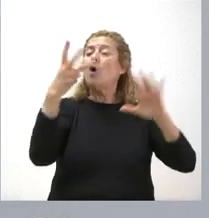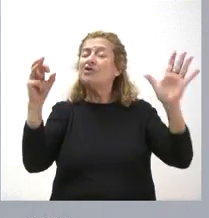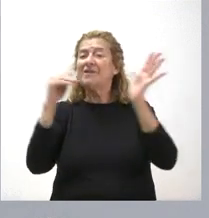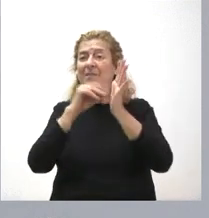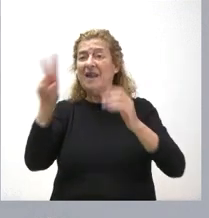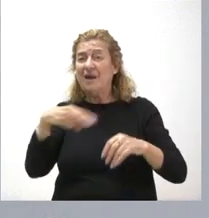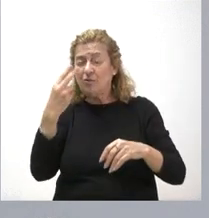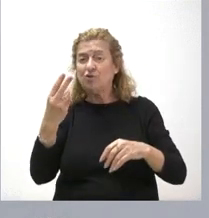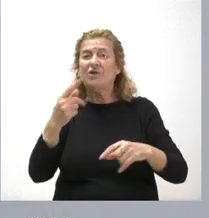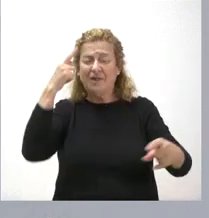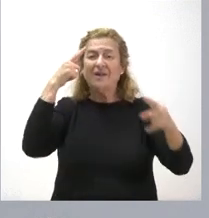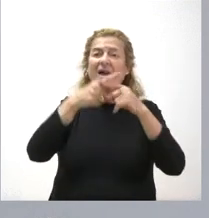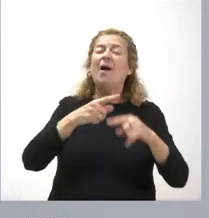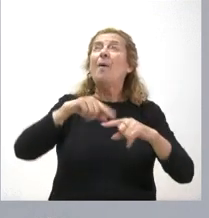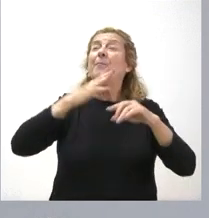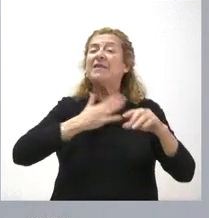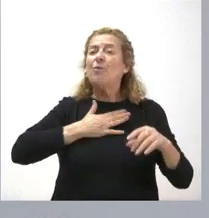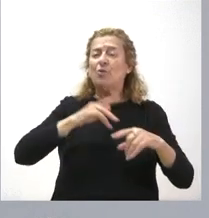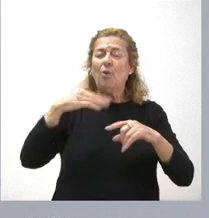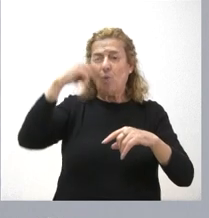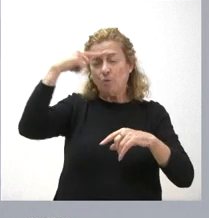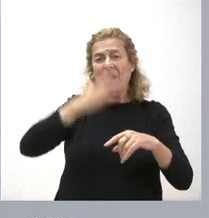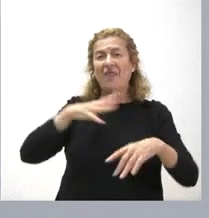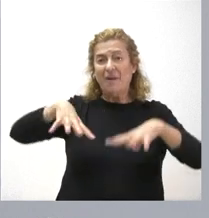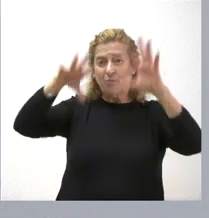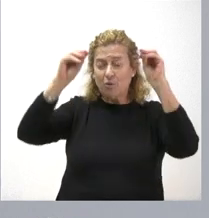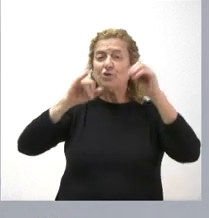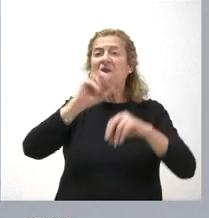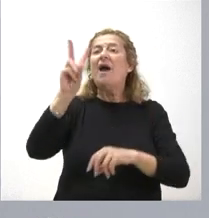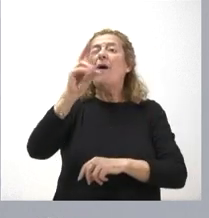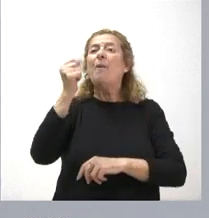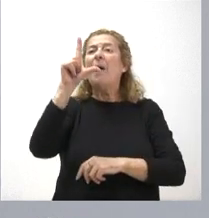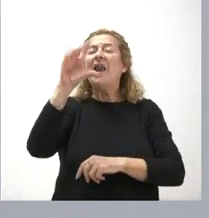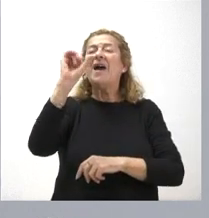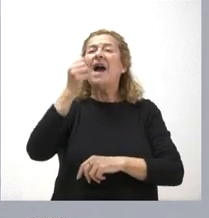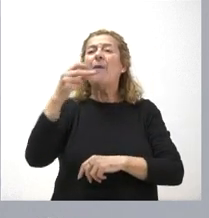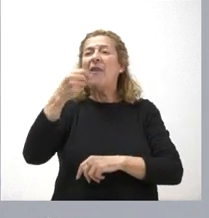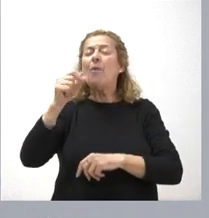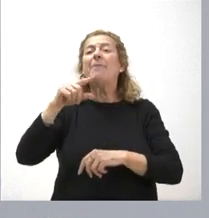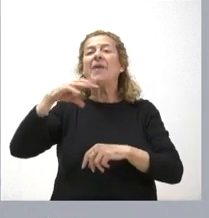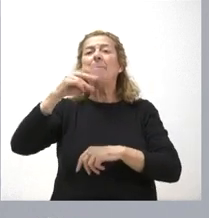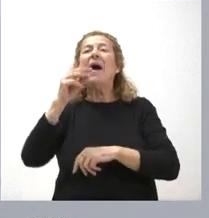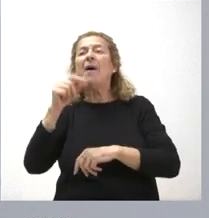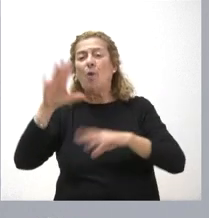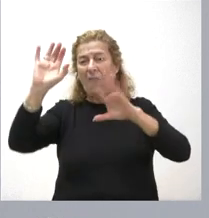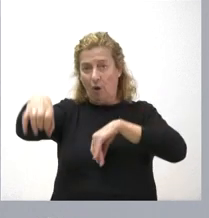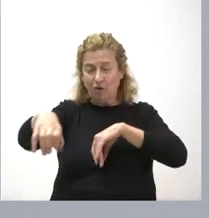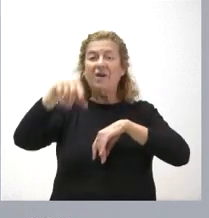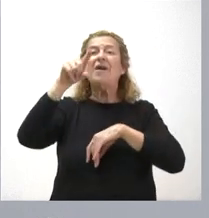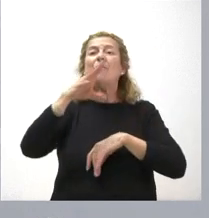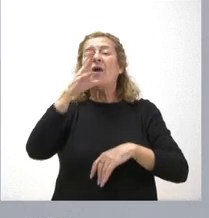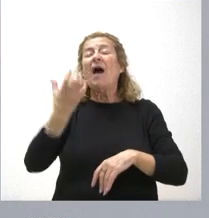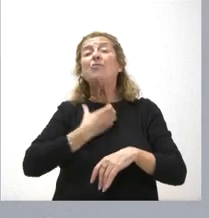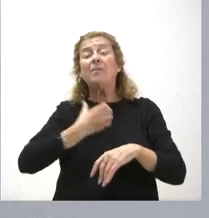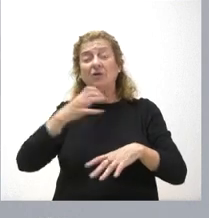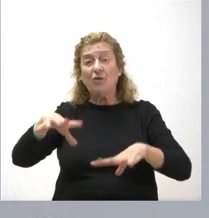bienes de patrimonio cultural de Burgos y en Balcabado del Páramo en León. Son dos subvenciones al Ayuntamiento de Burgos por importe de